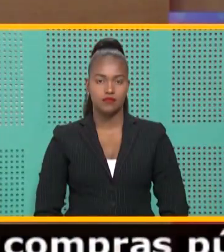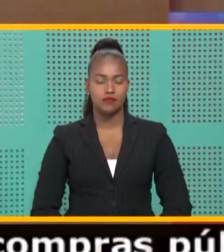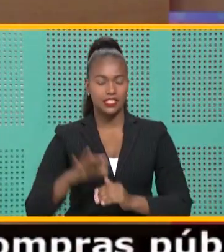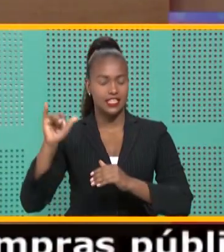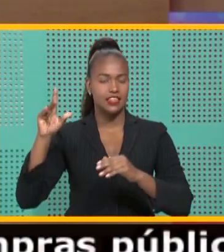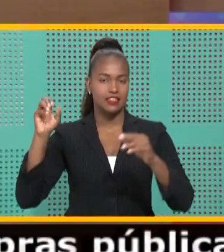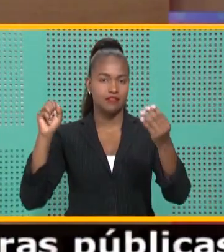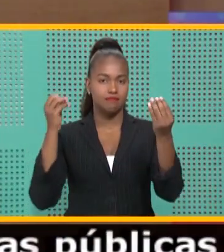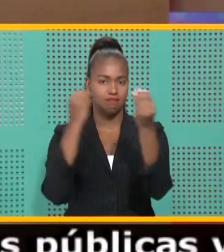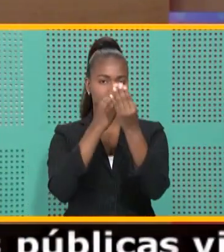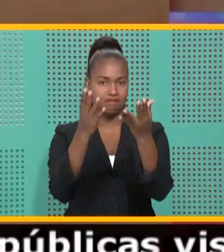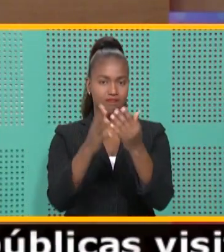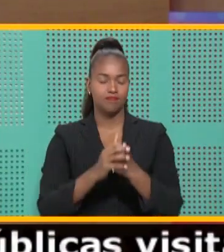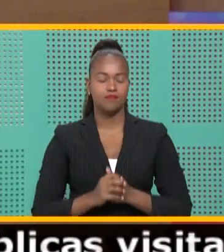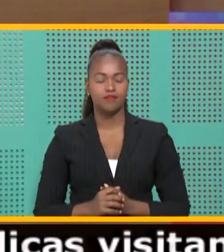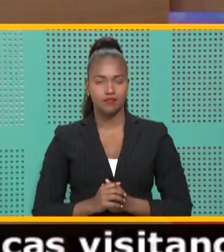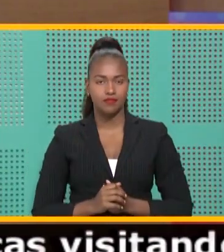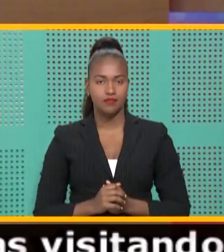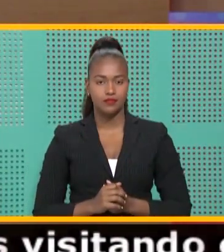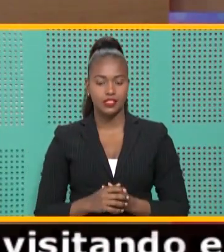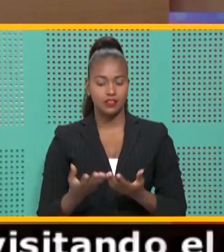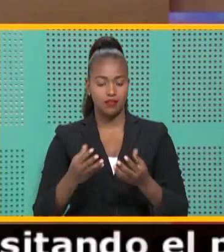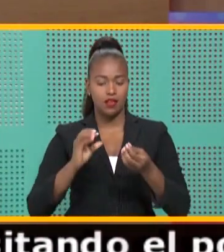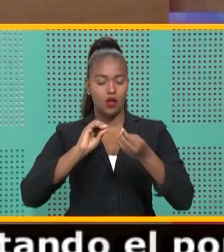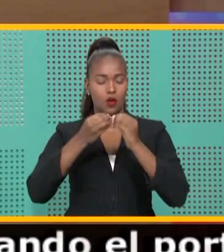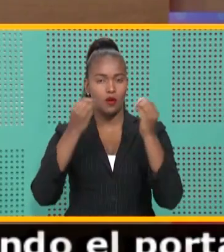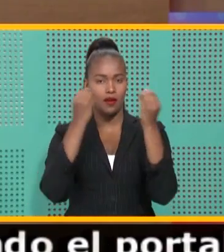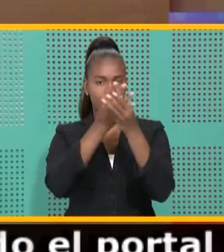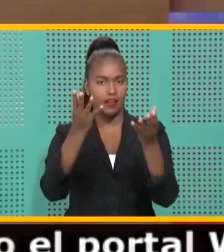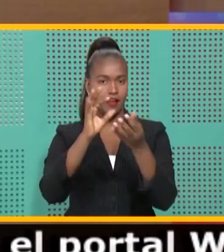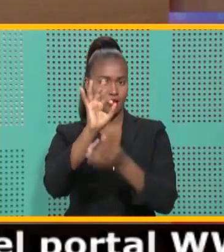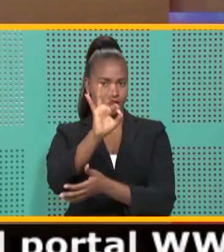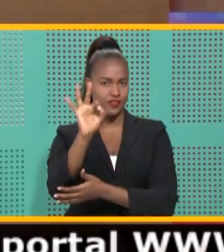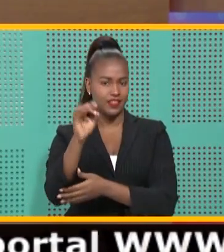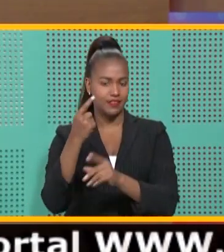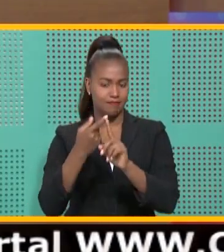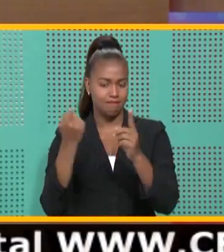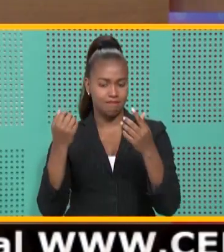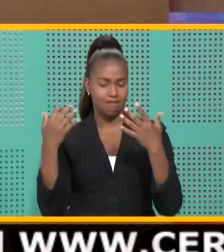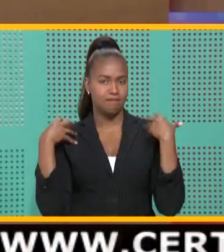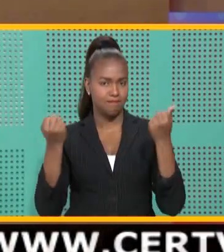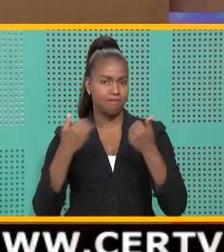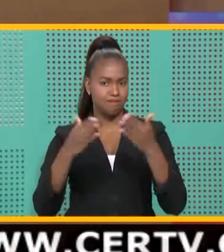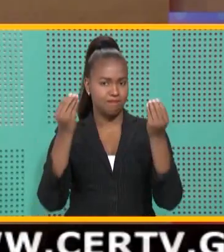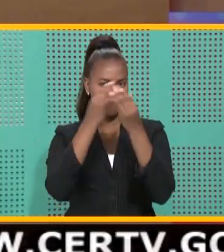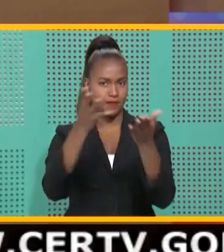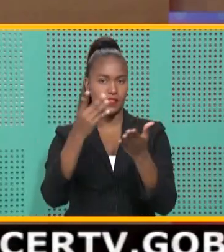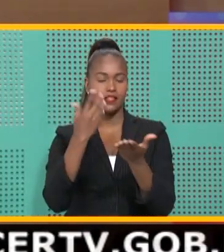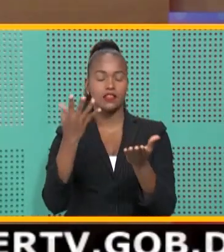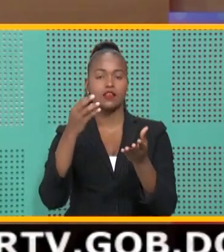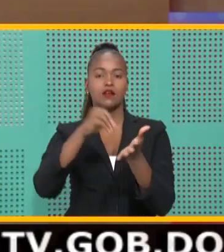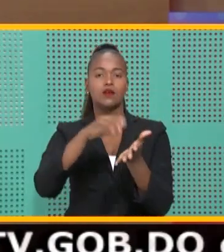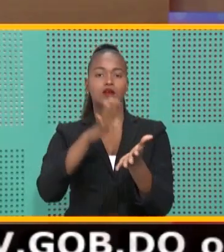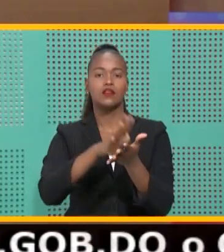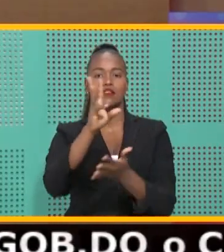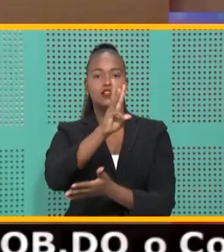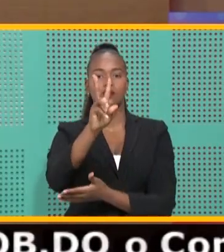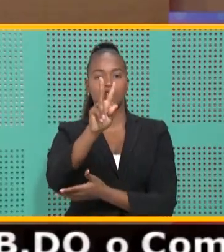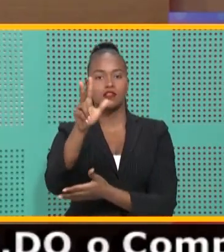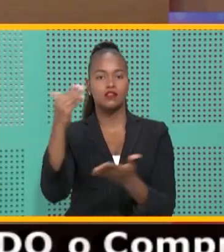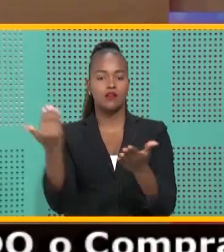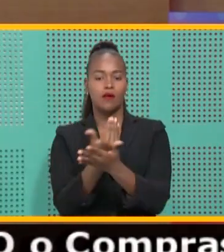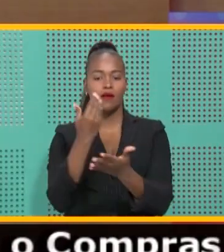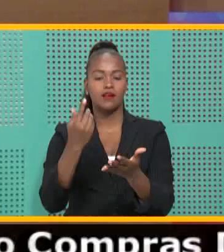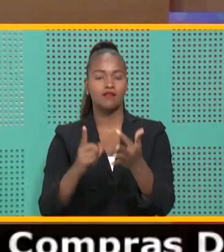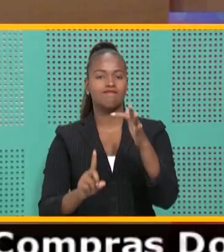Angelis Suárez con ustedes. Amigos, en el boletín 99 de Salud Pública fueron reportados 623 casos nuevos